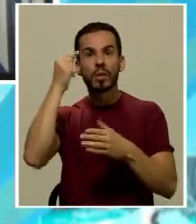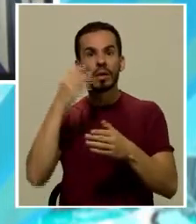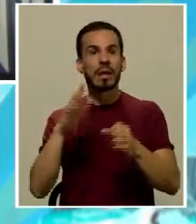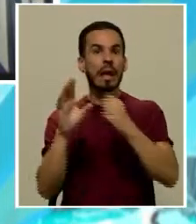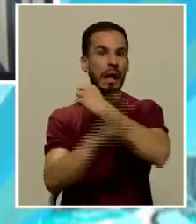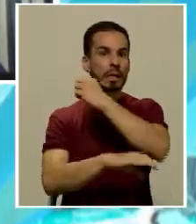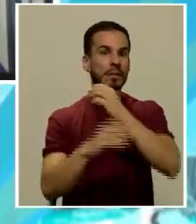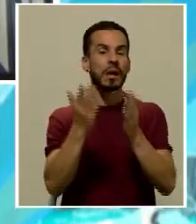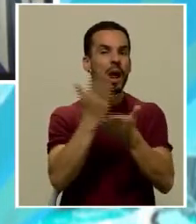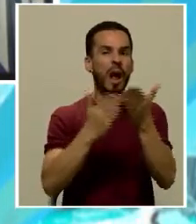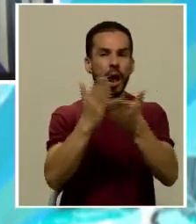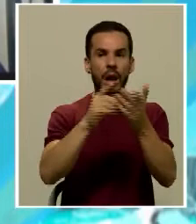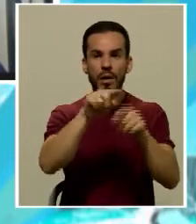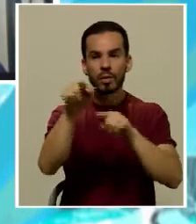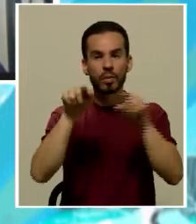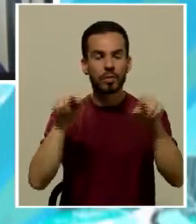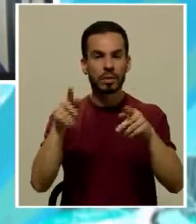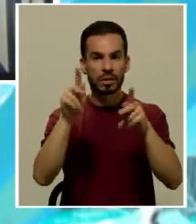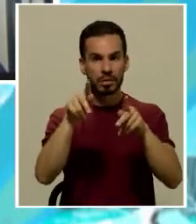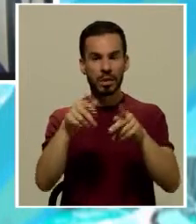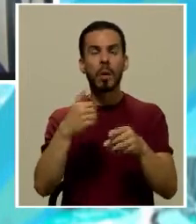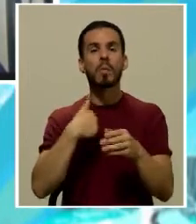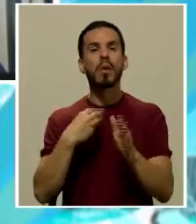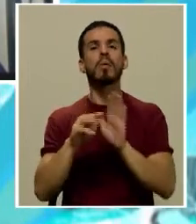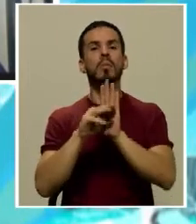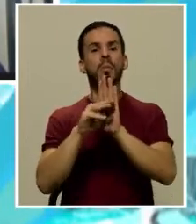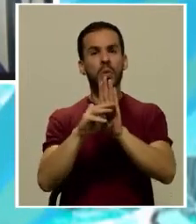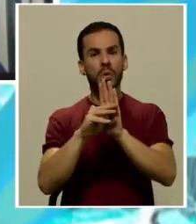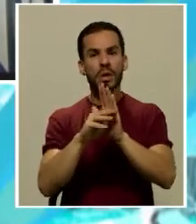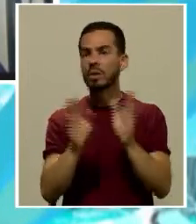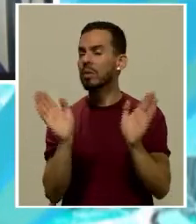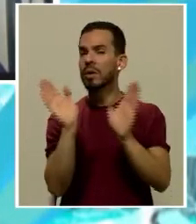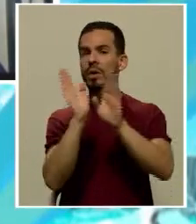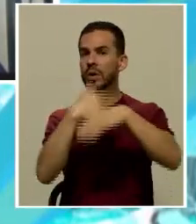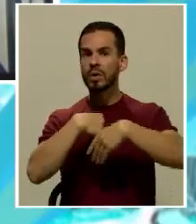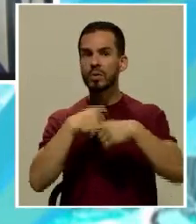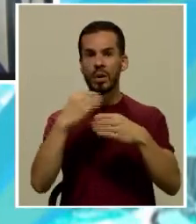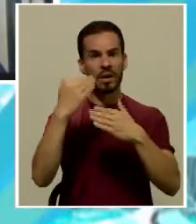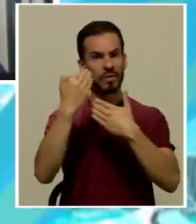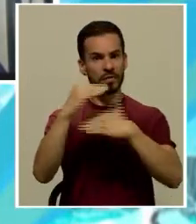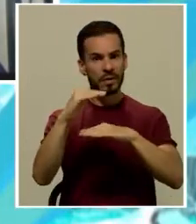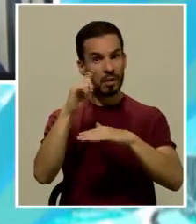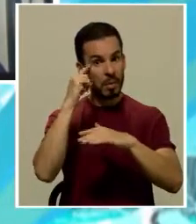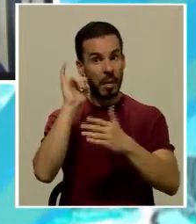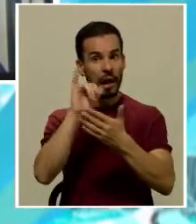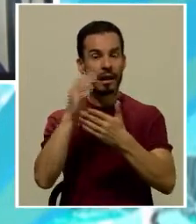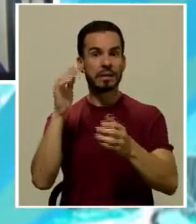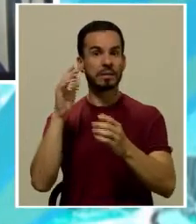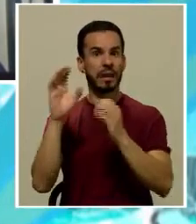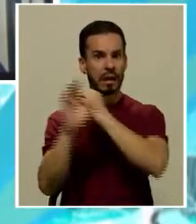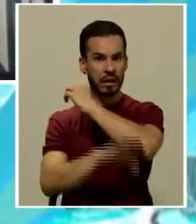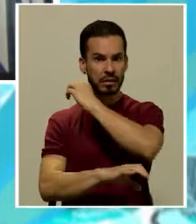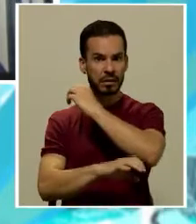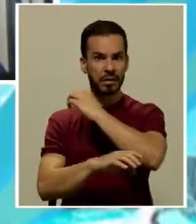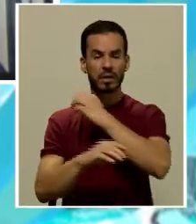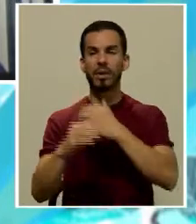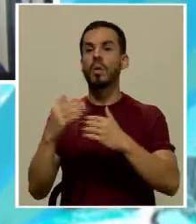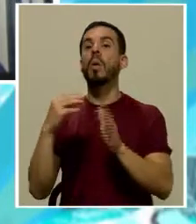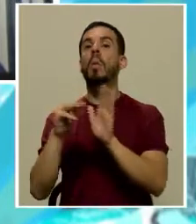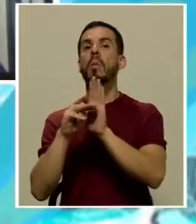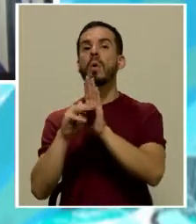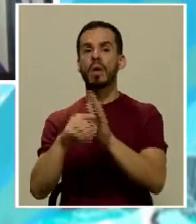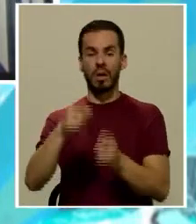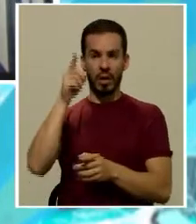castigar a algunas personas. Puede haber modelos en que no existen restricciones para esa potestad de castigar, modelos